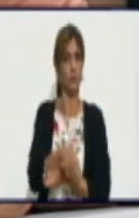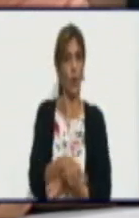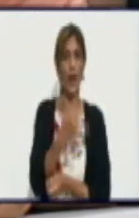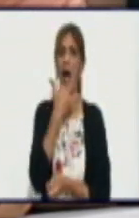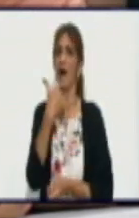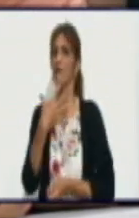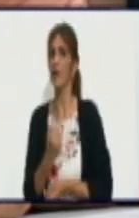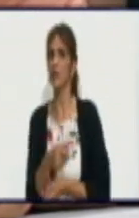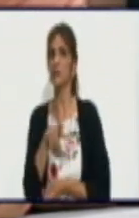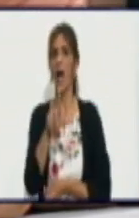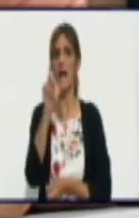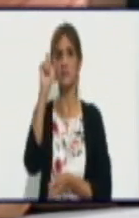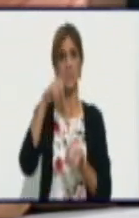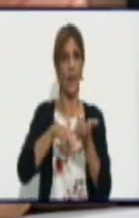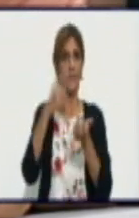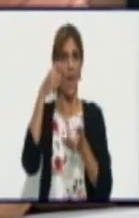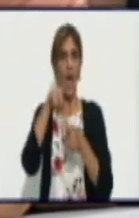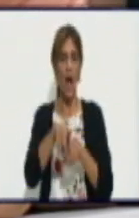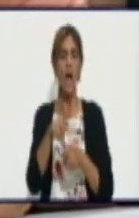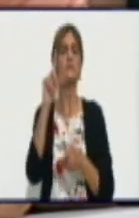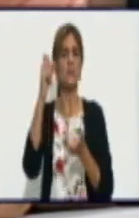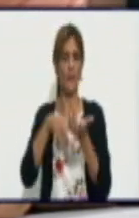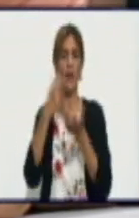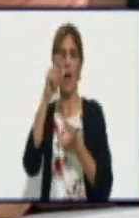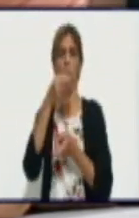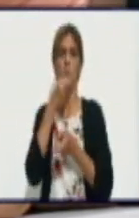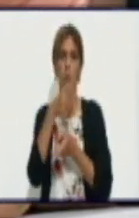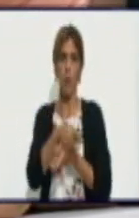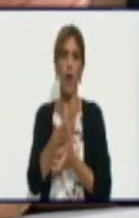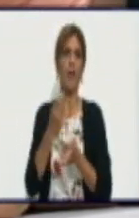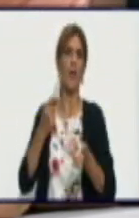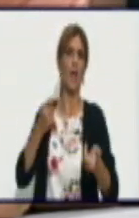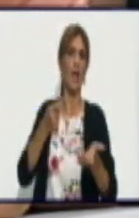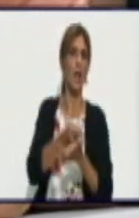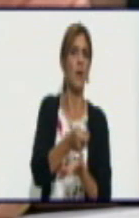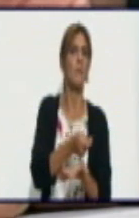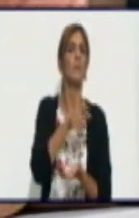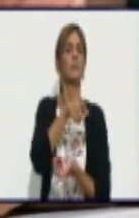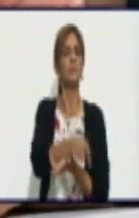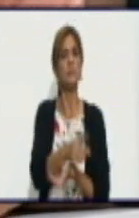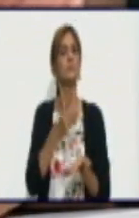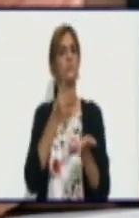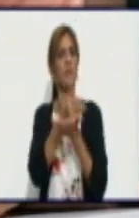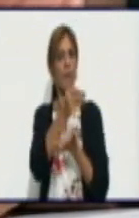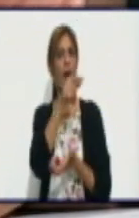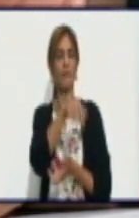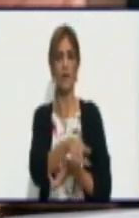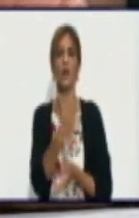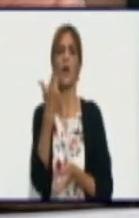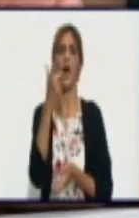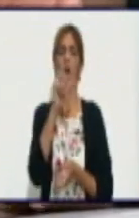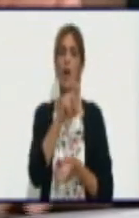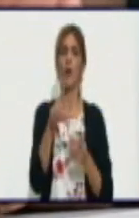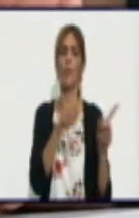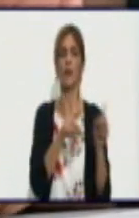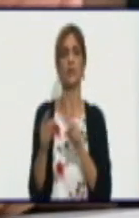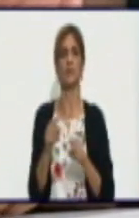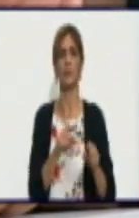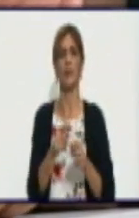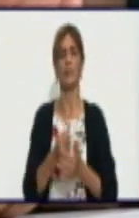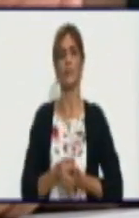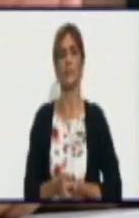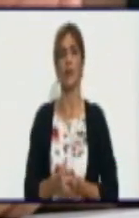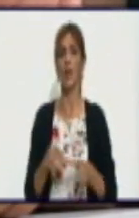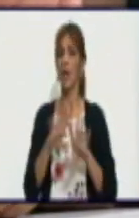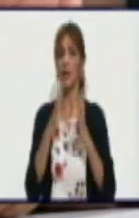cooperativa demanda al productor y si la cooperativa tiene un incumplimiento con el productor, el productor puede demandar a la cooperativa en las instituciones que